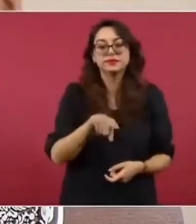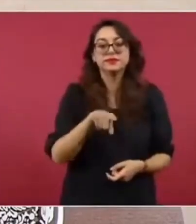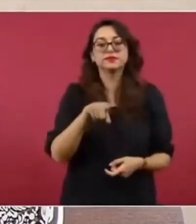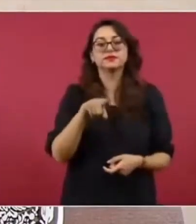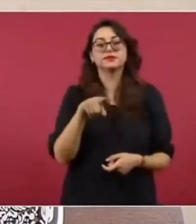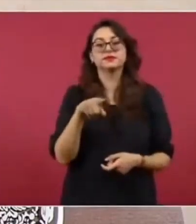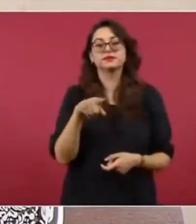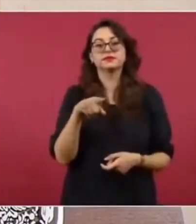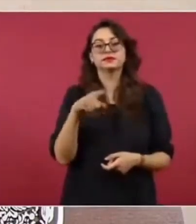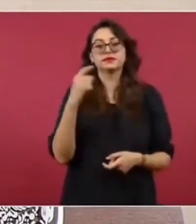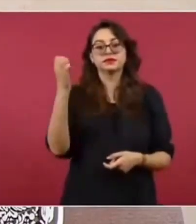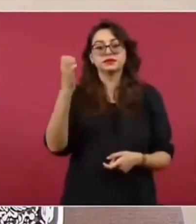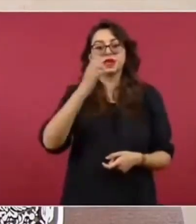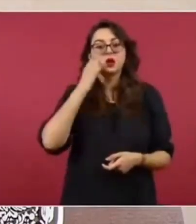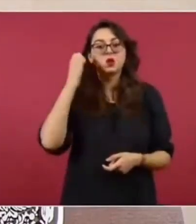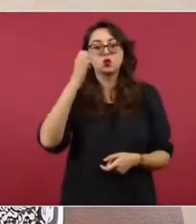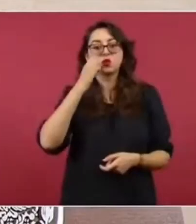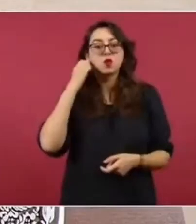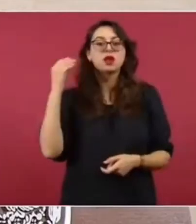de derecho